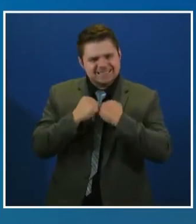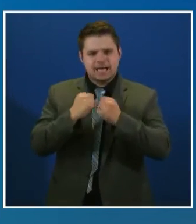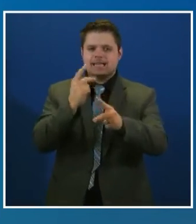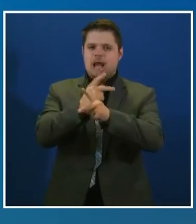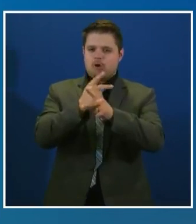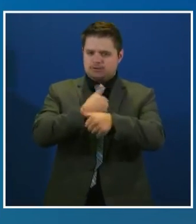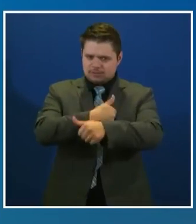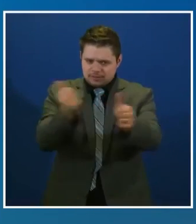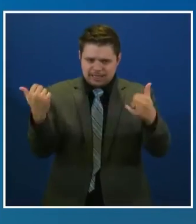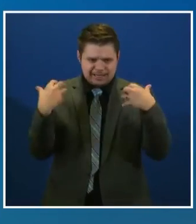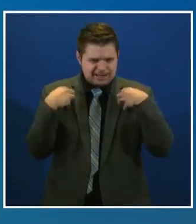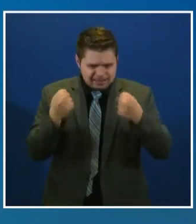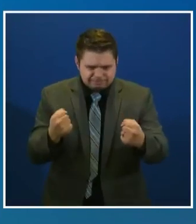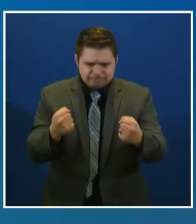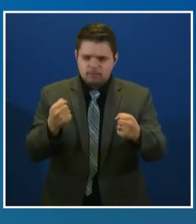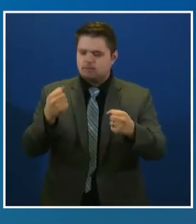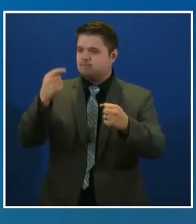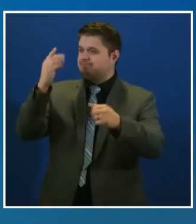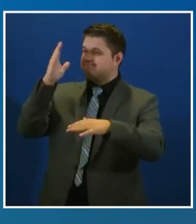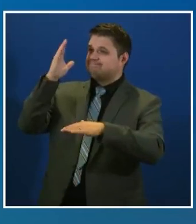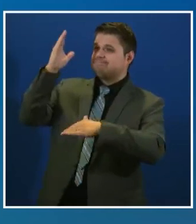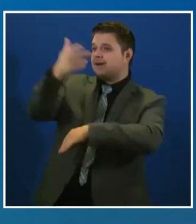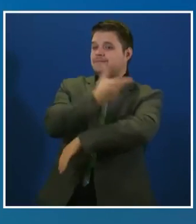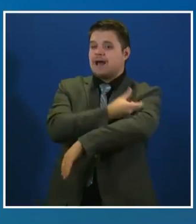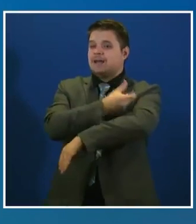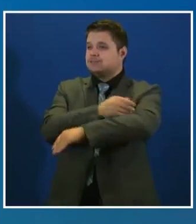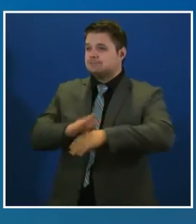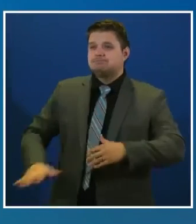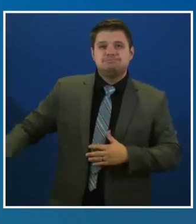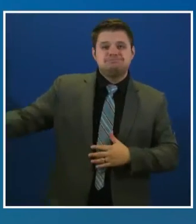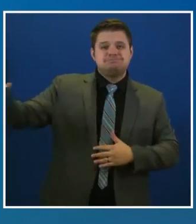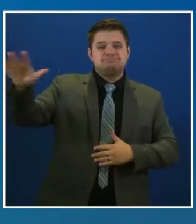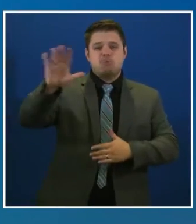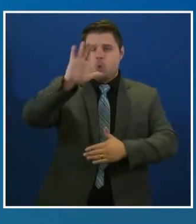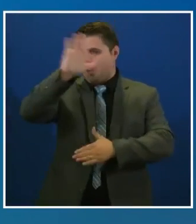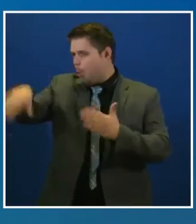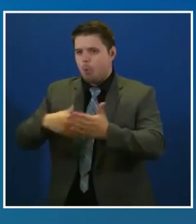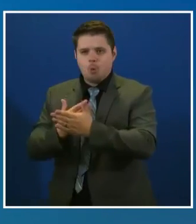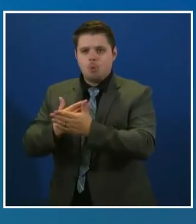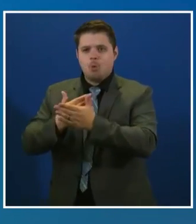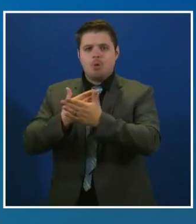se pueda vacunar a más personas. Les deseo lo mejor y por favor, cuídense.